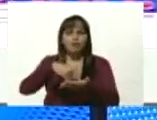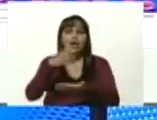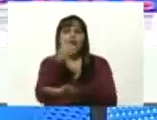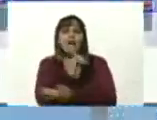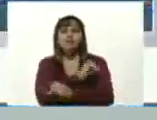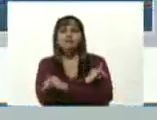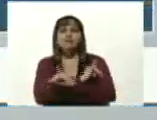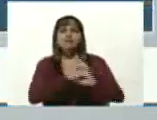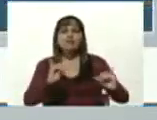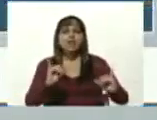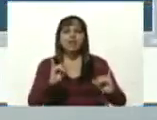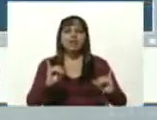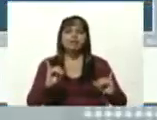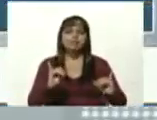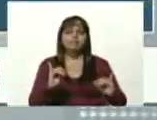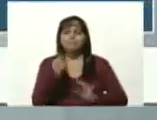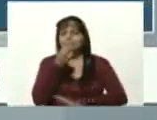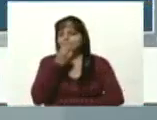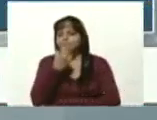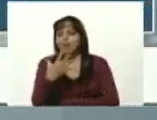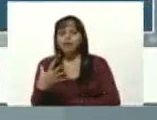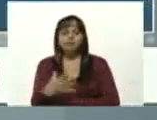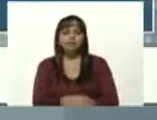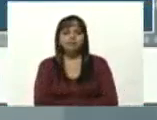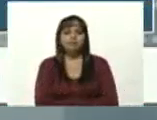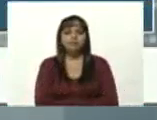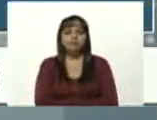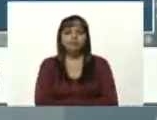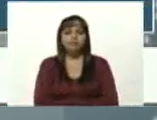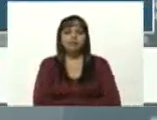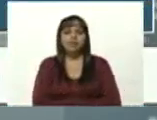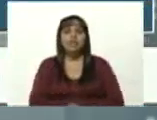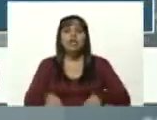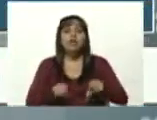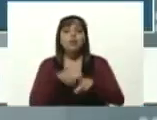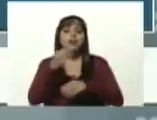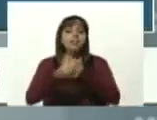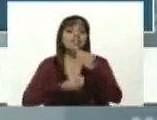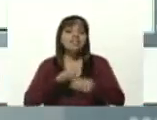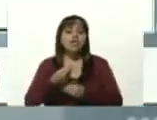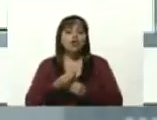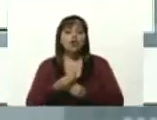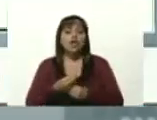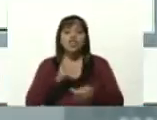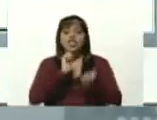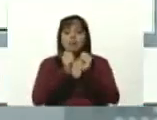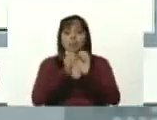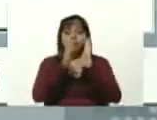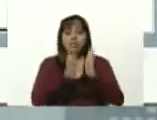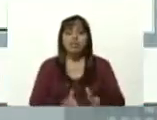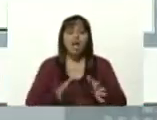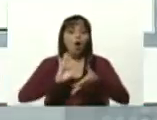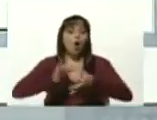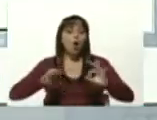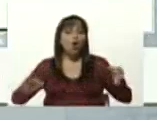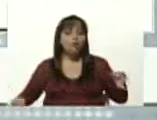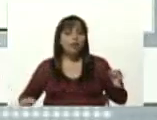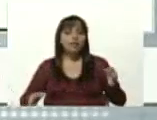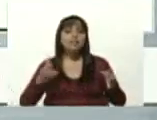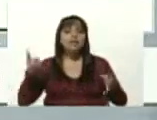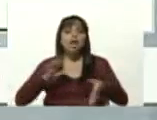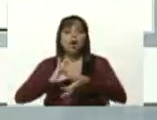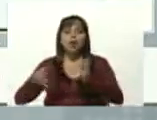un cierre estelar como hicieron nuestros atletas en las olimpiadas y para